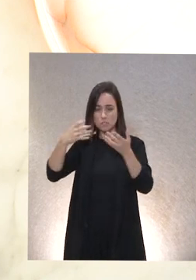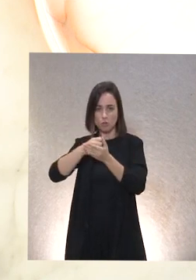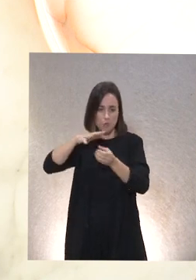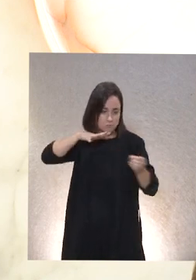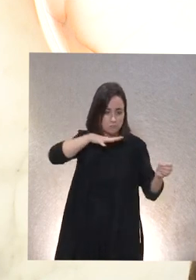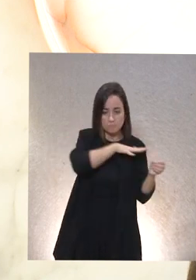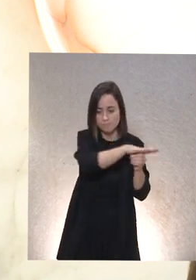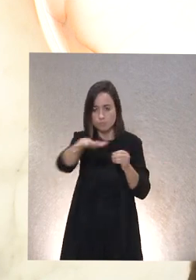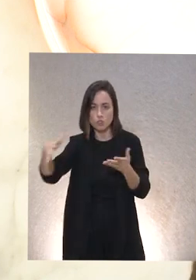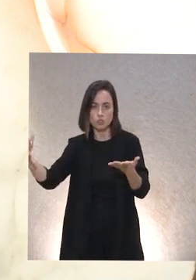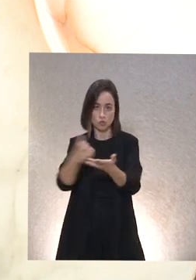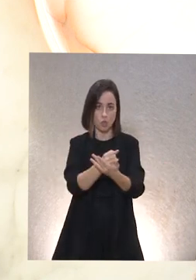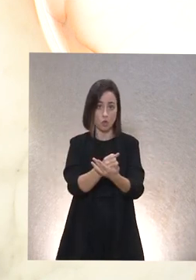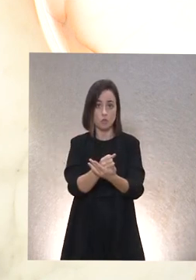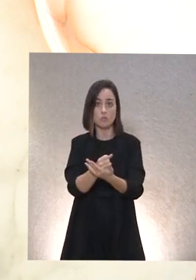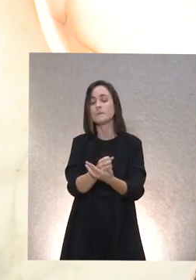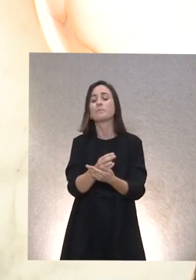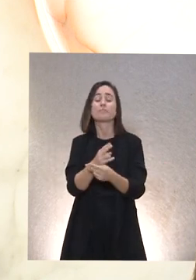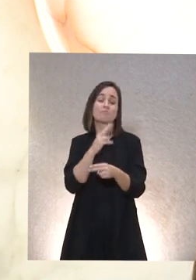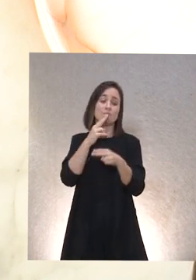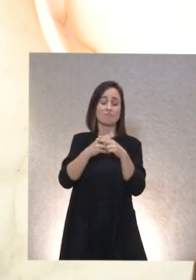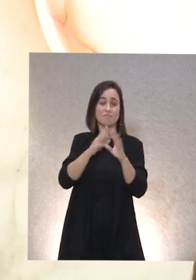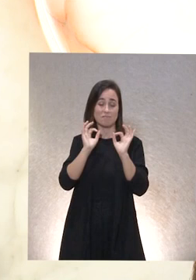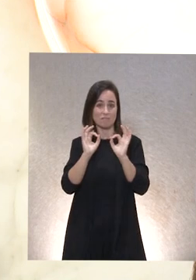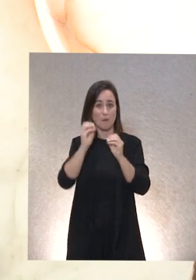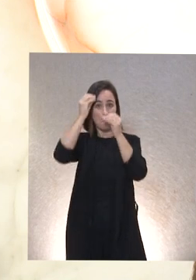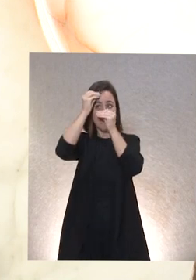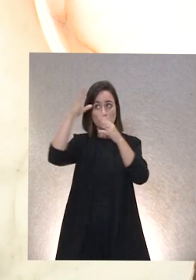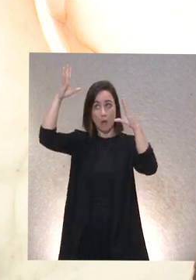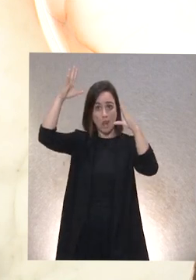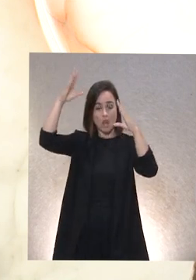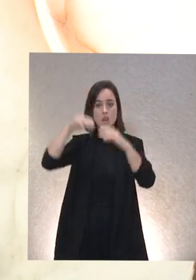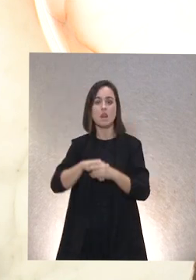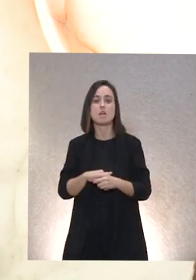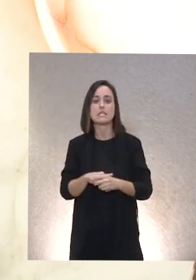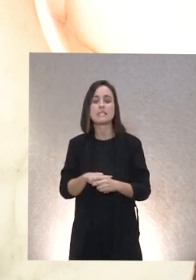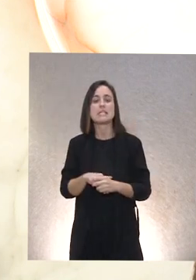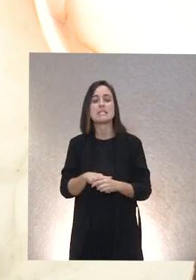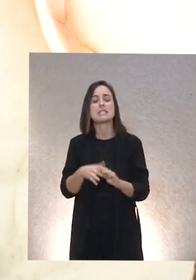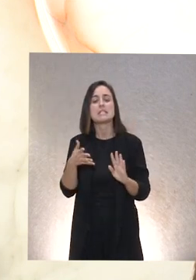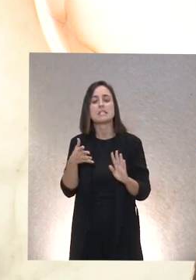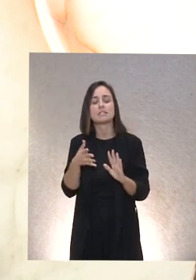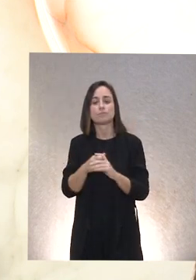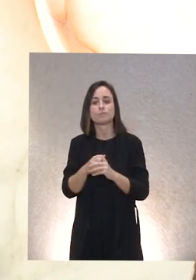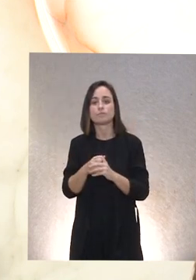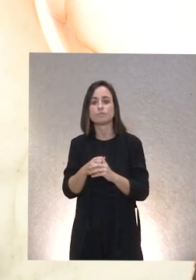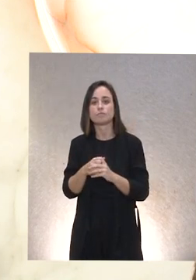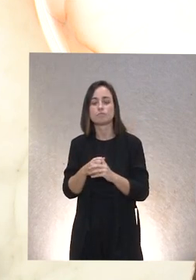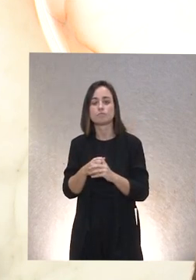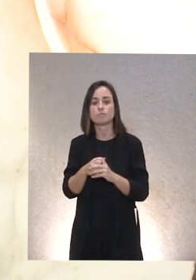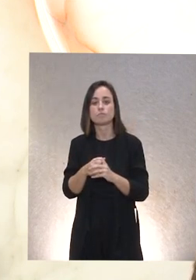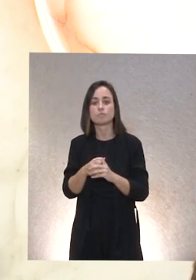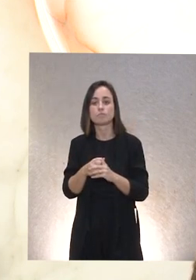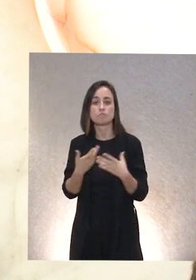como dice su propio nombre es virtual y es accesible en todos los aspectos de lo que es accesibilidad